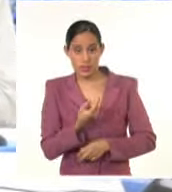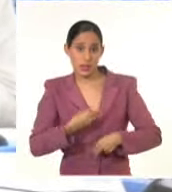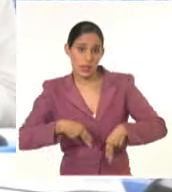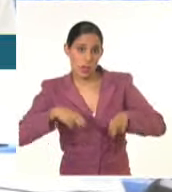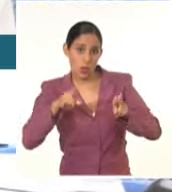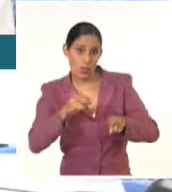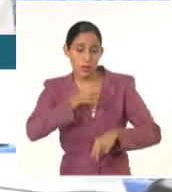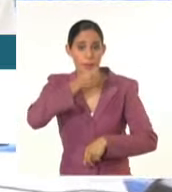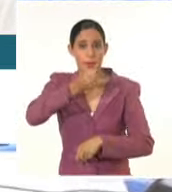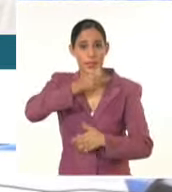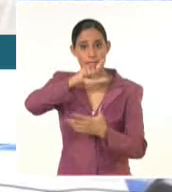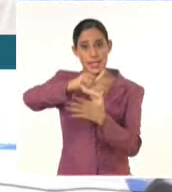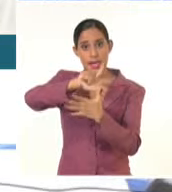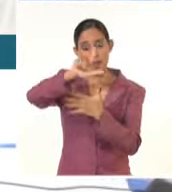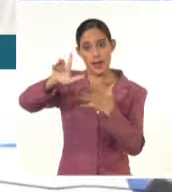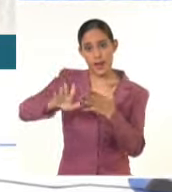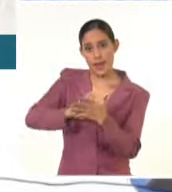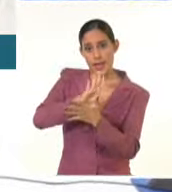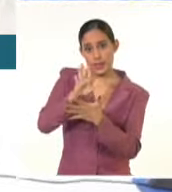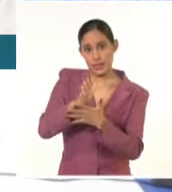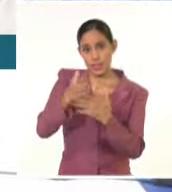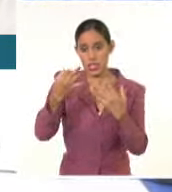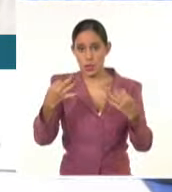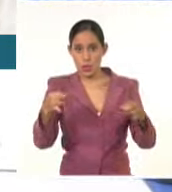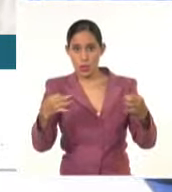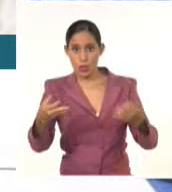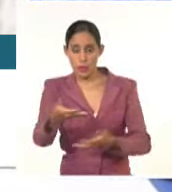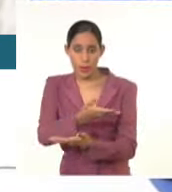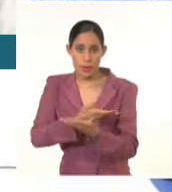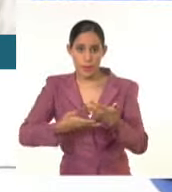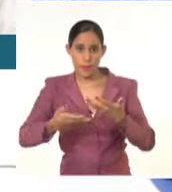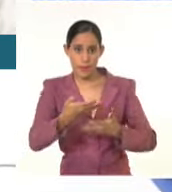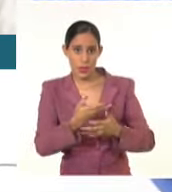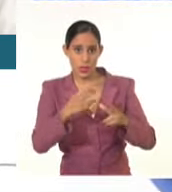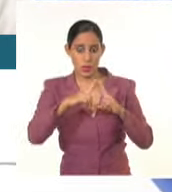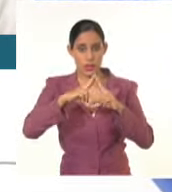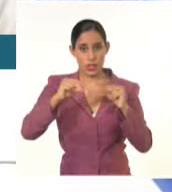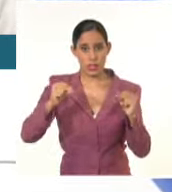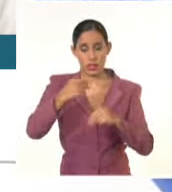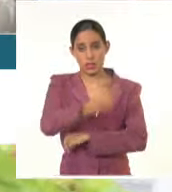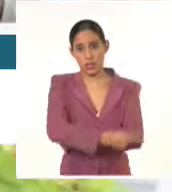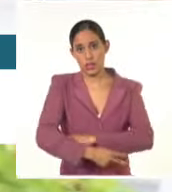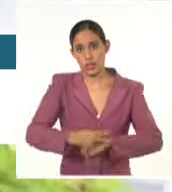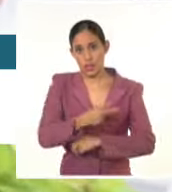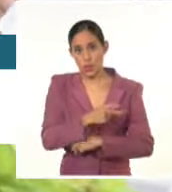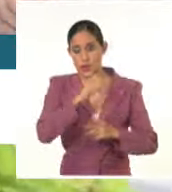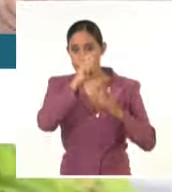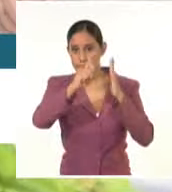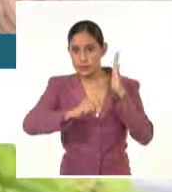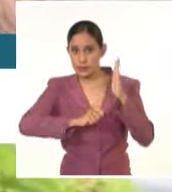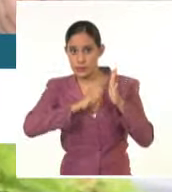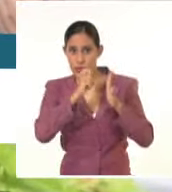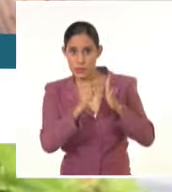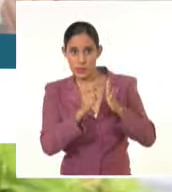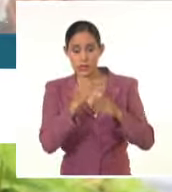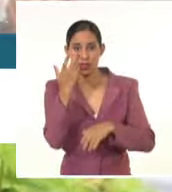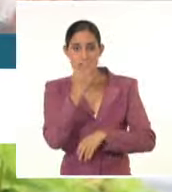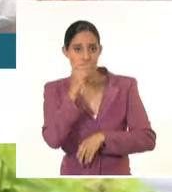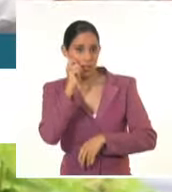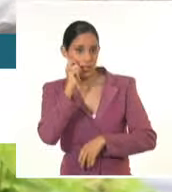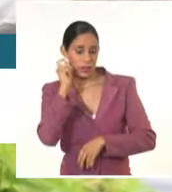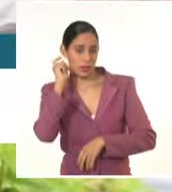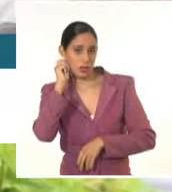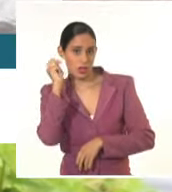la rúbrica del documento la realizaron por la parte nicaragüense los codirectores de la Cinemateca Nacional y Dania Castillo y Adrián